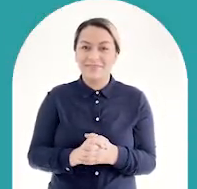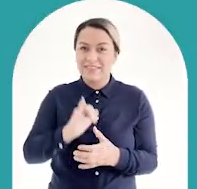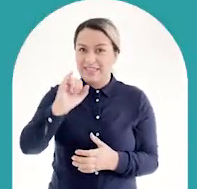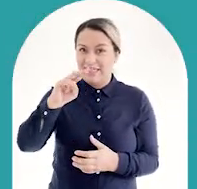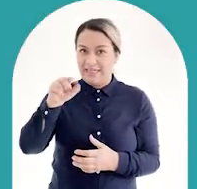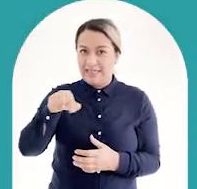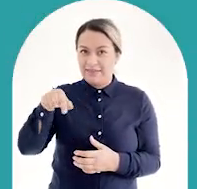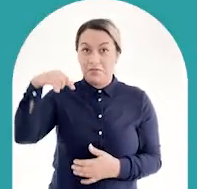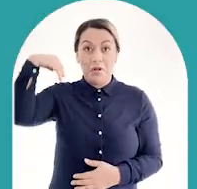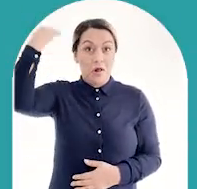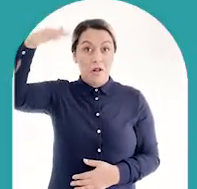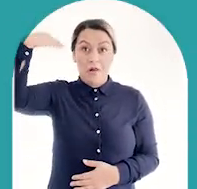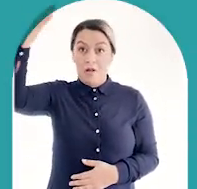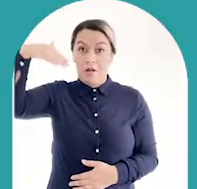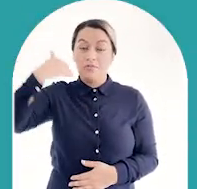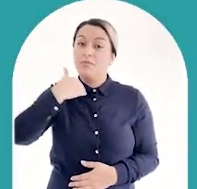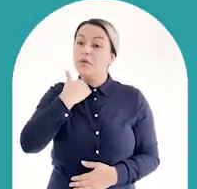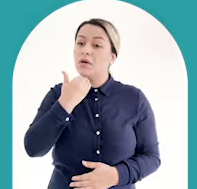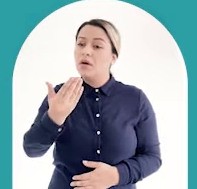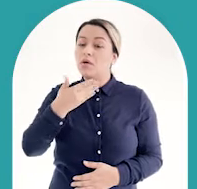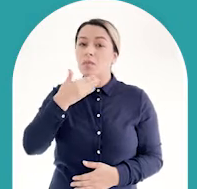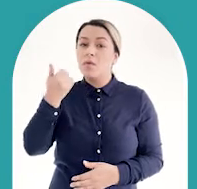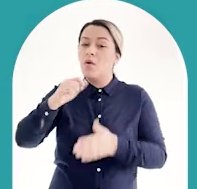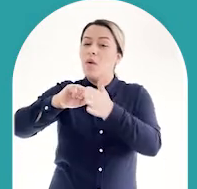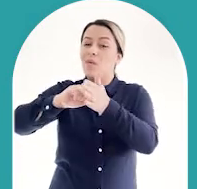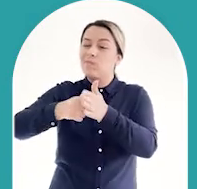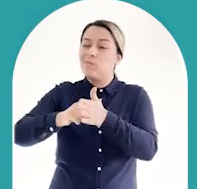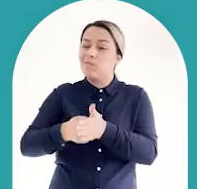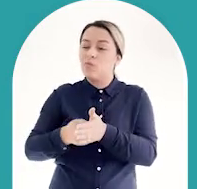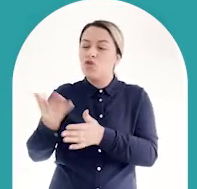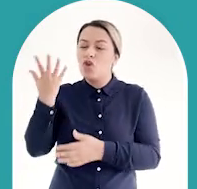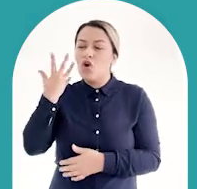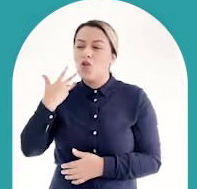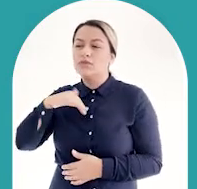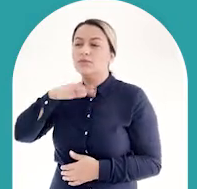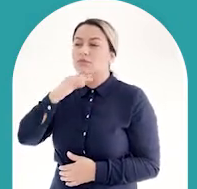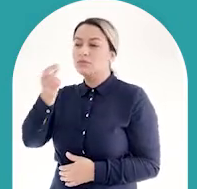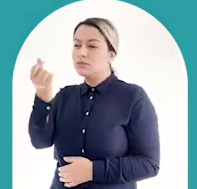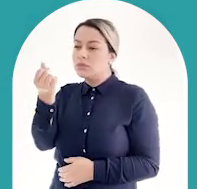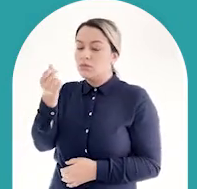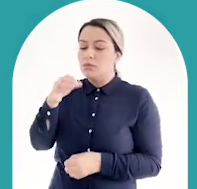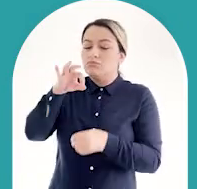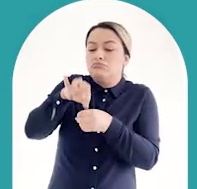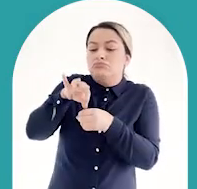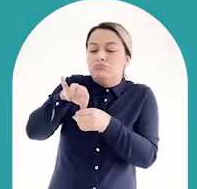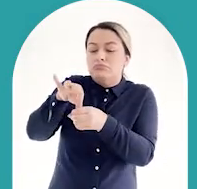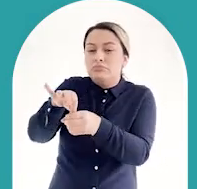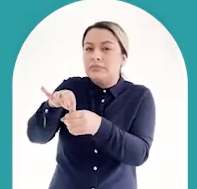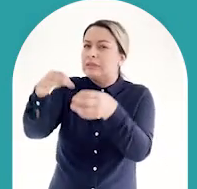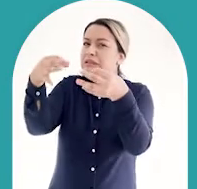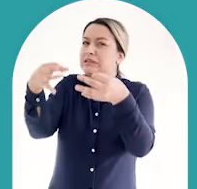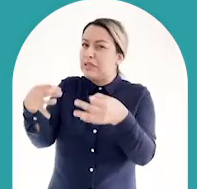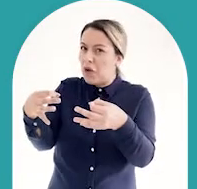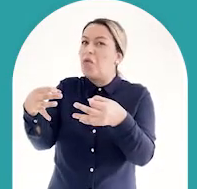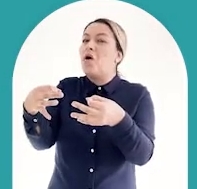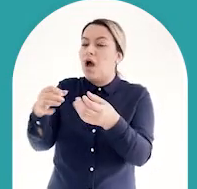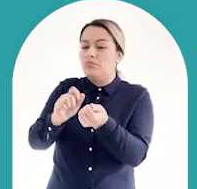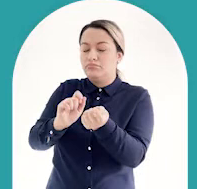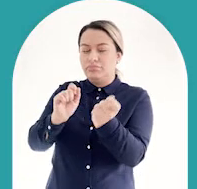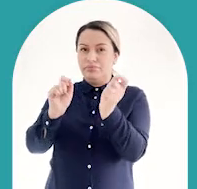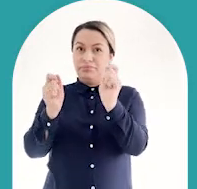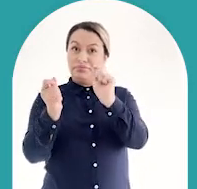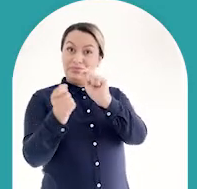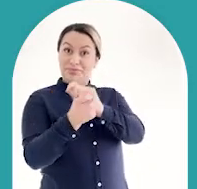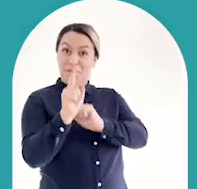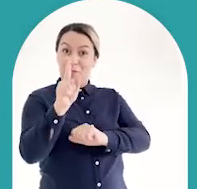Inés no sabe que si guardara en un lugar seguro lo que le queda todos los días, esos pesitos se convertirían en el